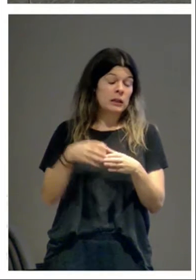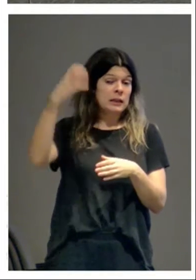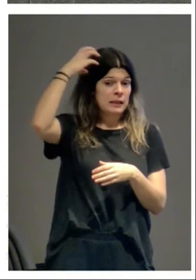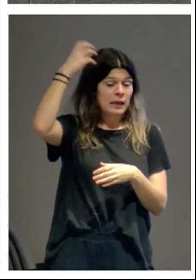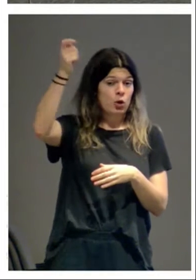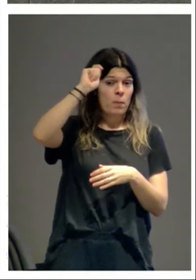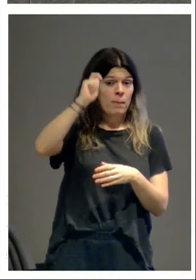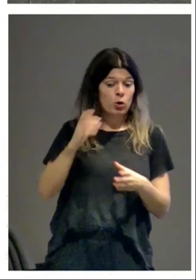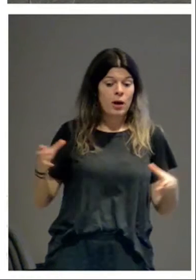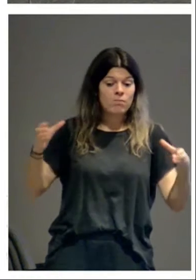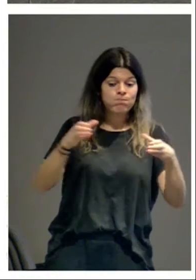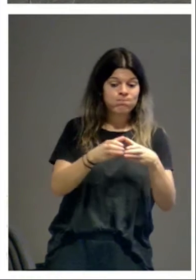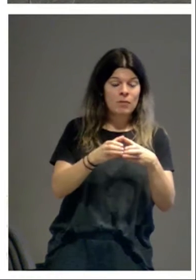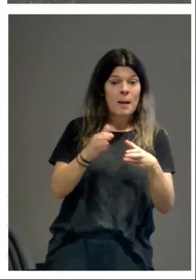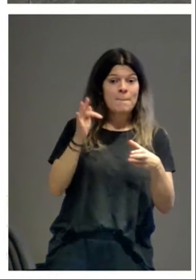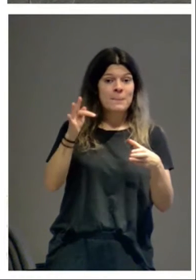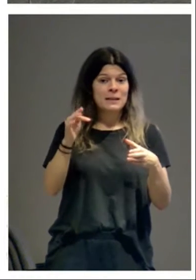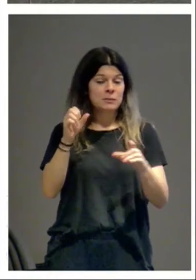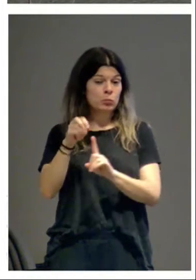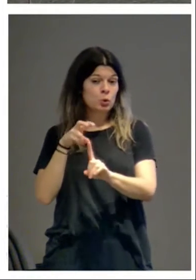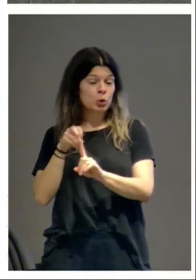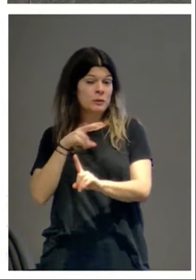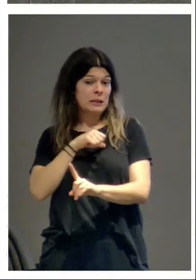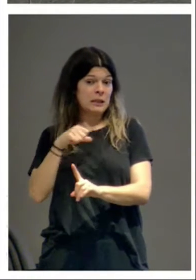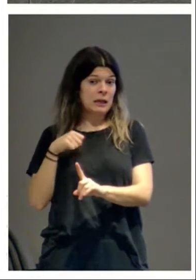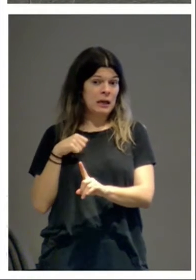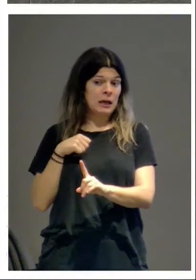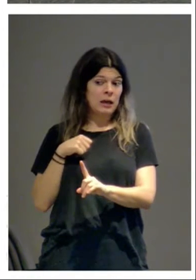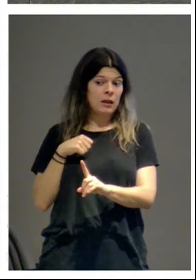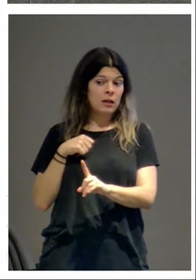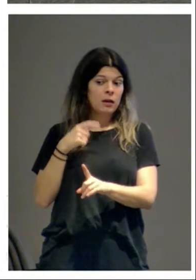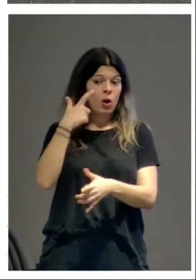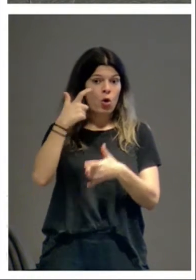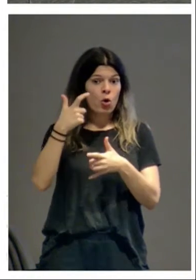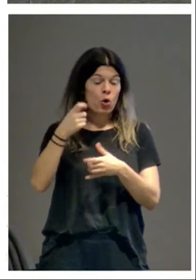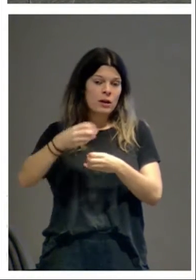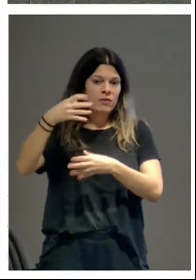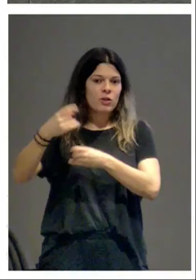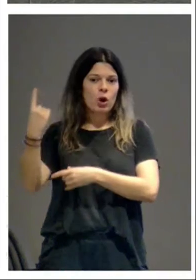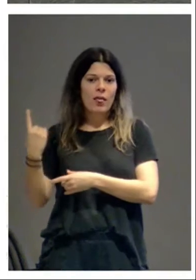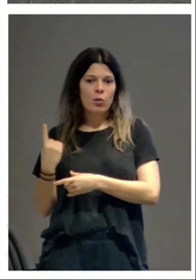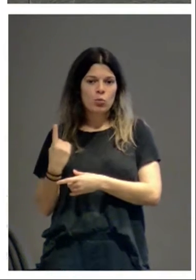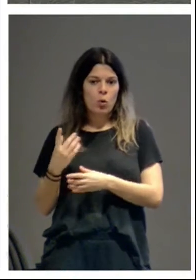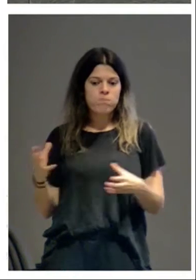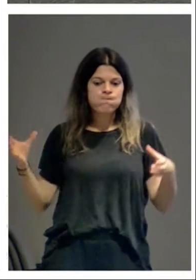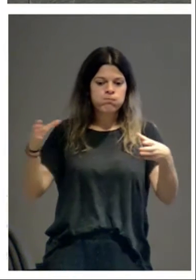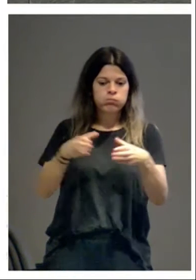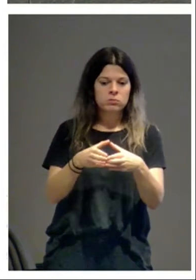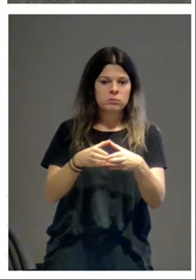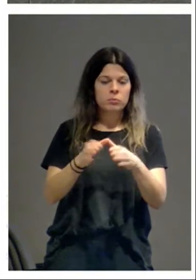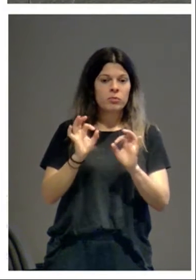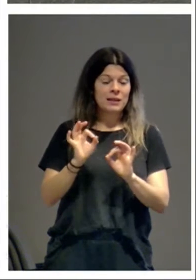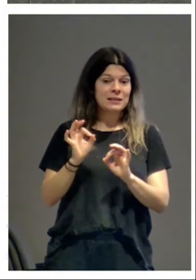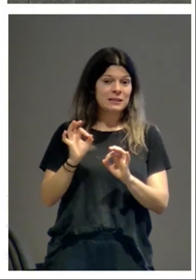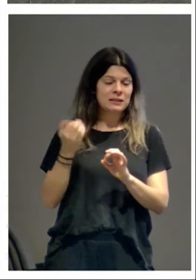más las visiones particulares de cada obra, de cada edificio, por fortuna para Navarra, ya fue